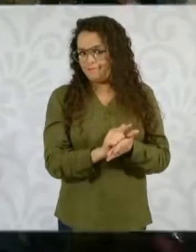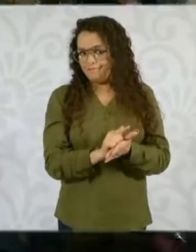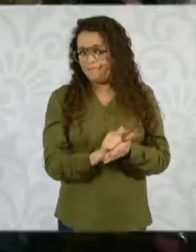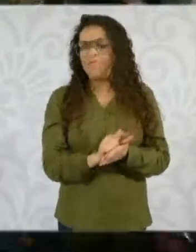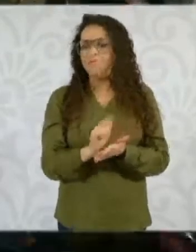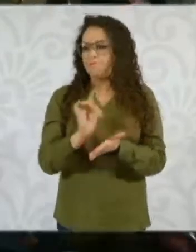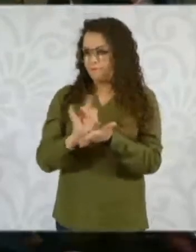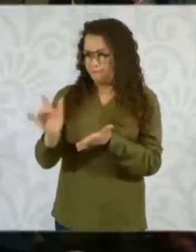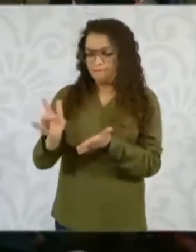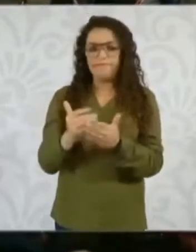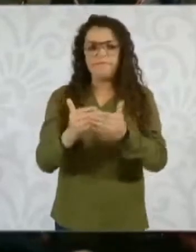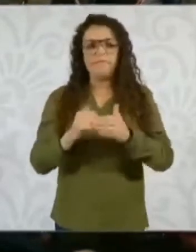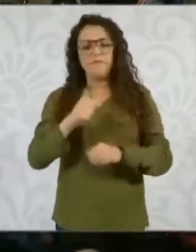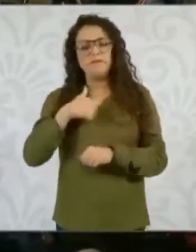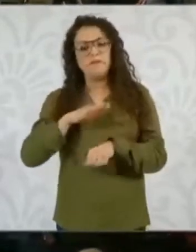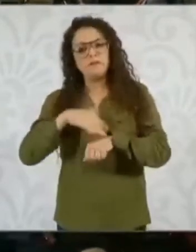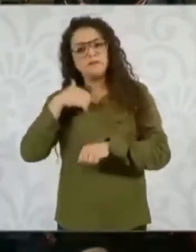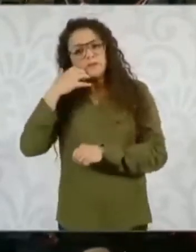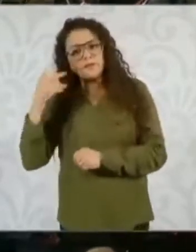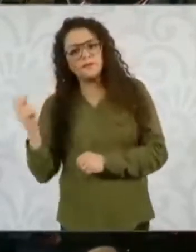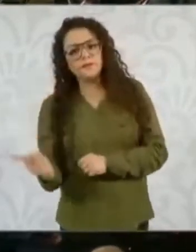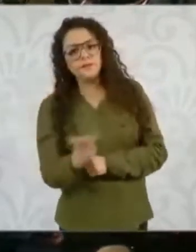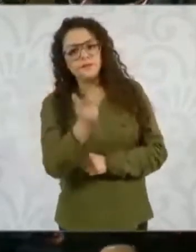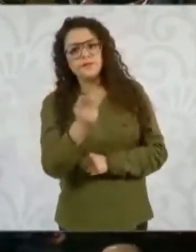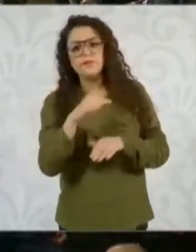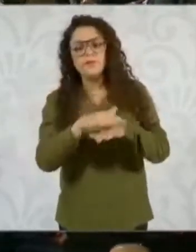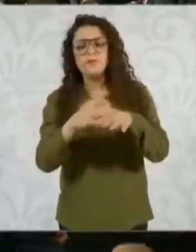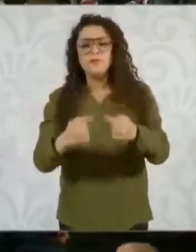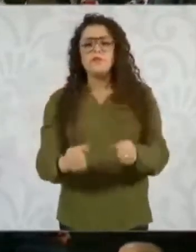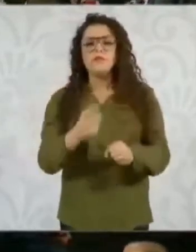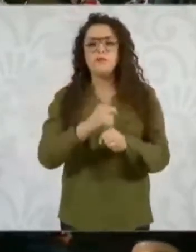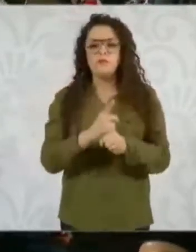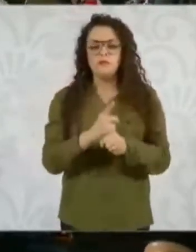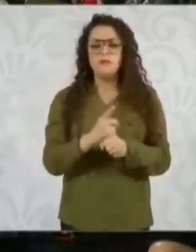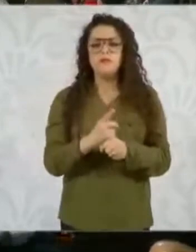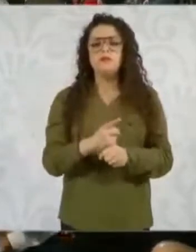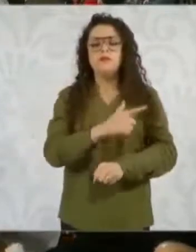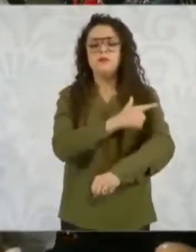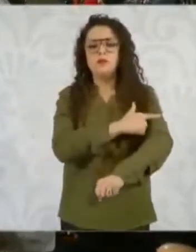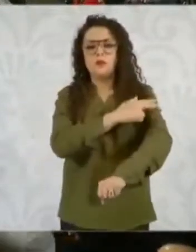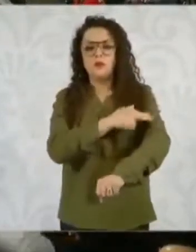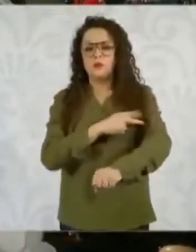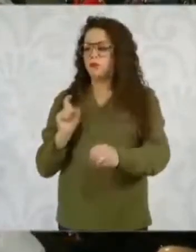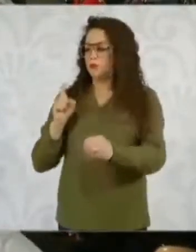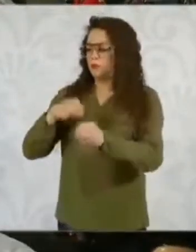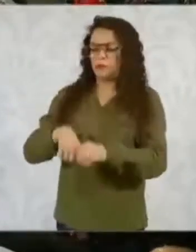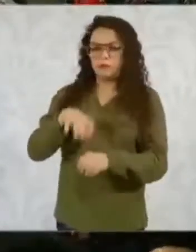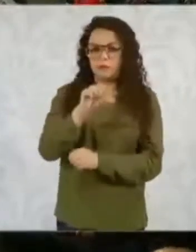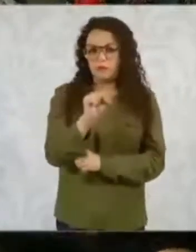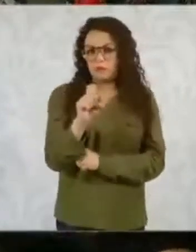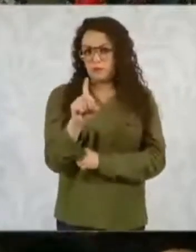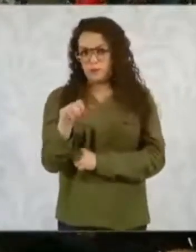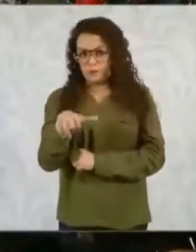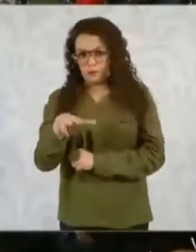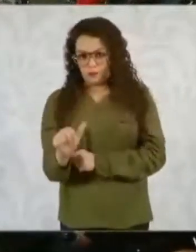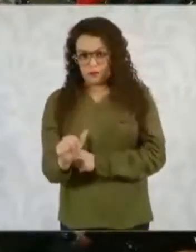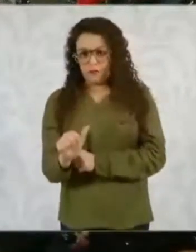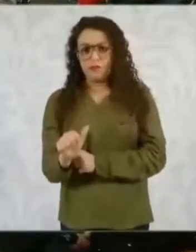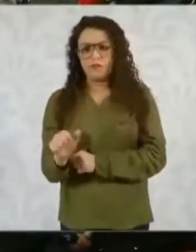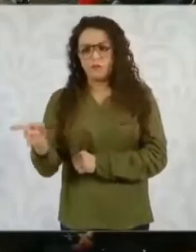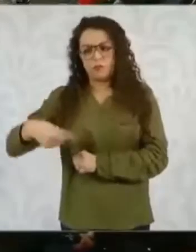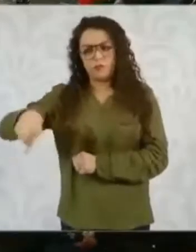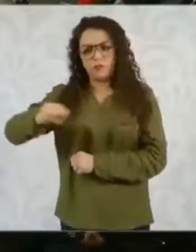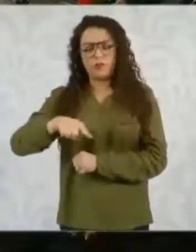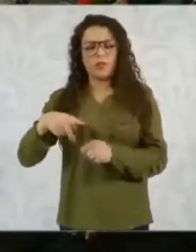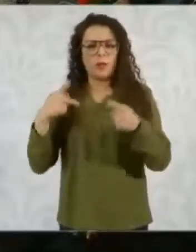Presidenta, respecto a la Estrategia Nacional de Seguridad que integra a la Guardia Nacional bajo el mando de la Sedena, un sector de la población sigue